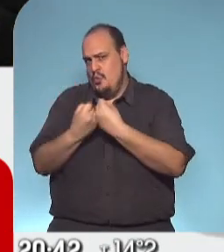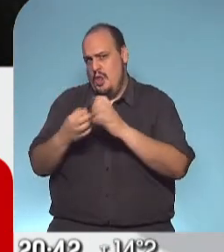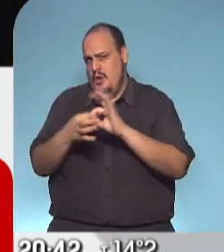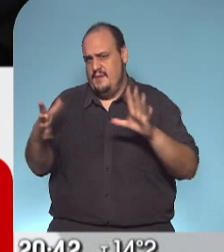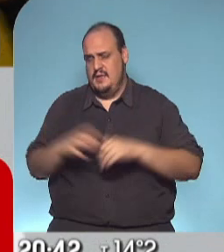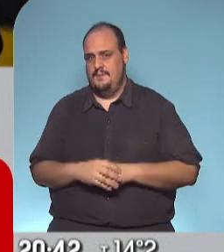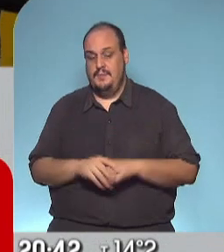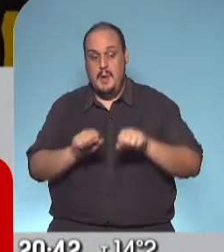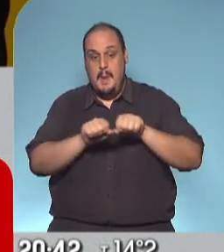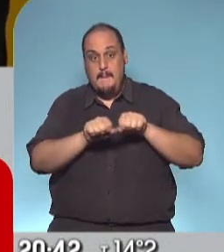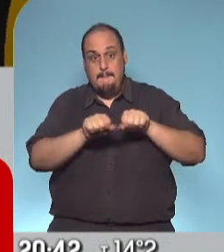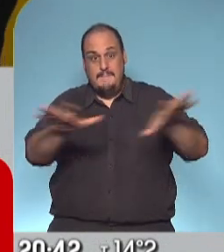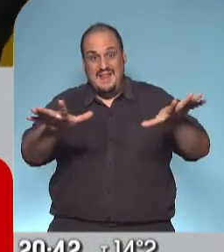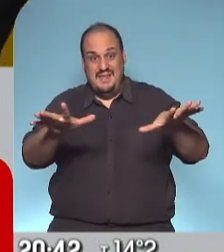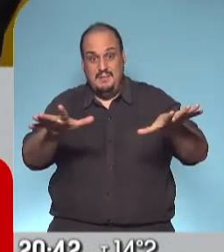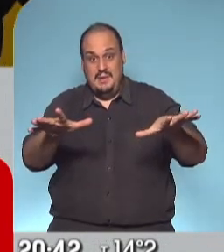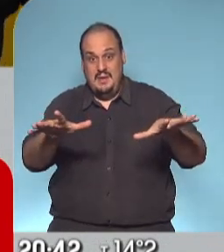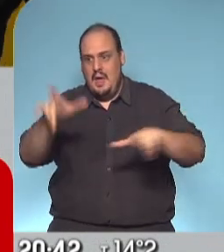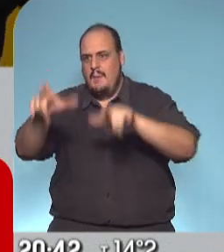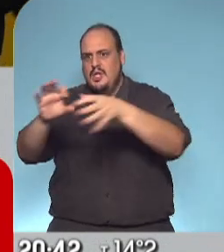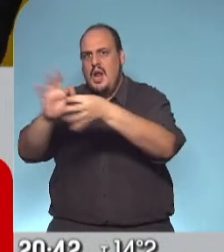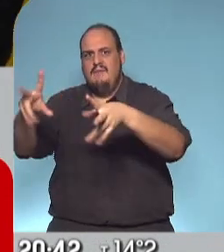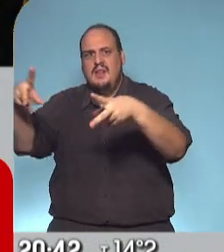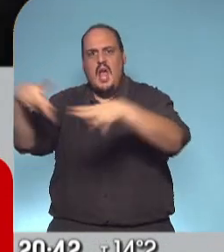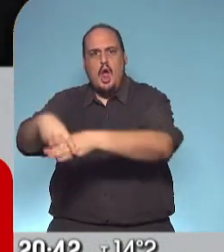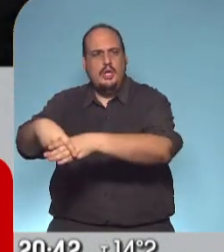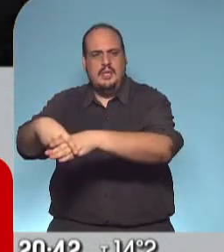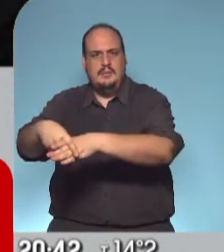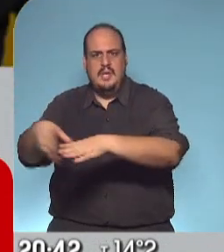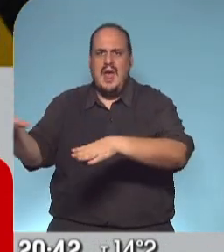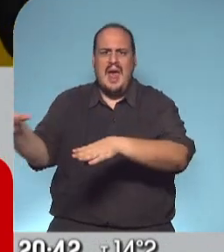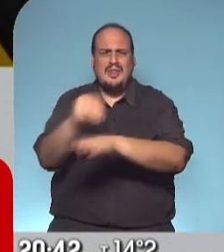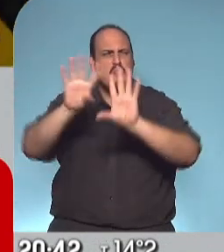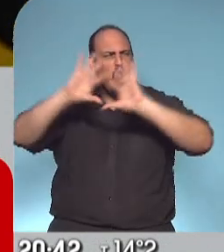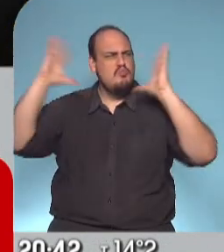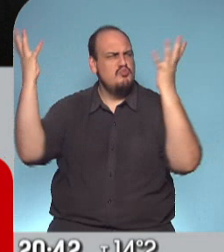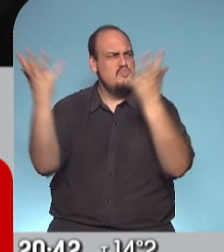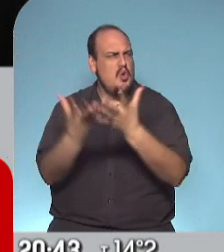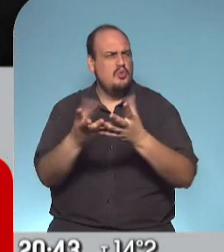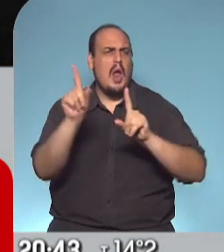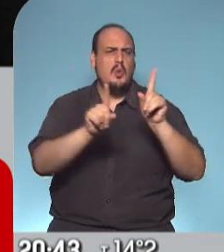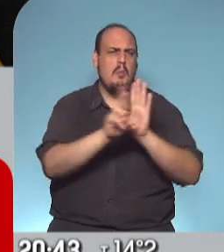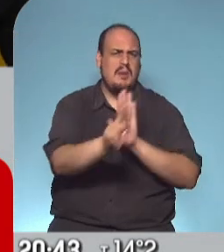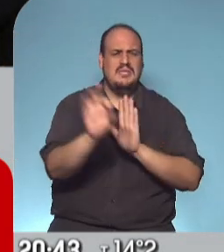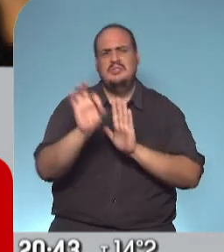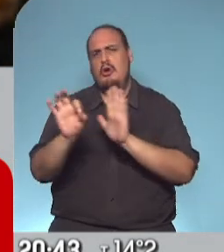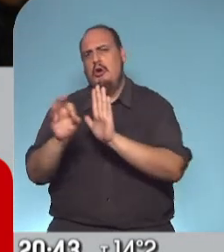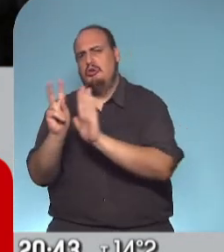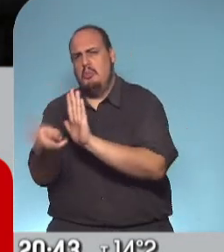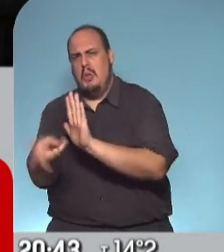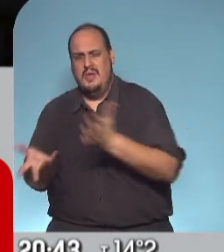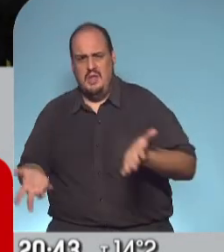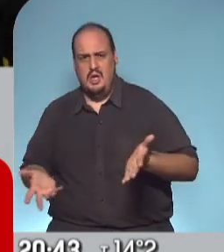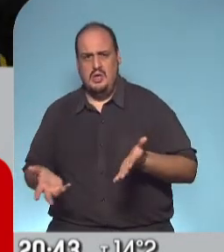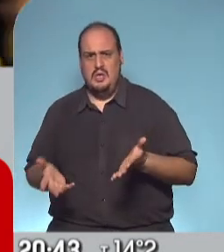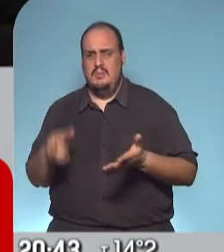restringió la libertad en el mundo entero. En todo el mundo has tenido actitudes de restricción, en algunos mayores y en otros menores. Entonces la necesidad